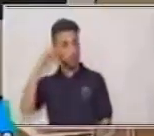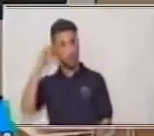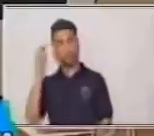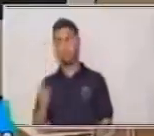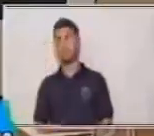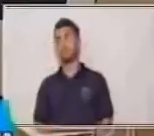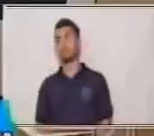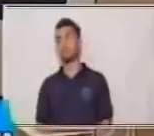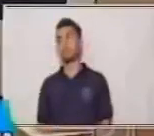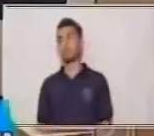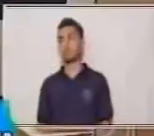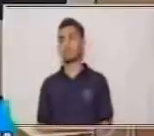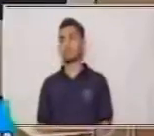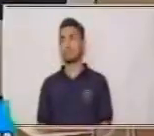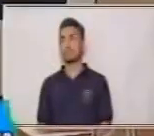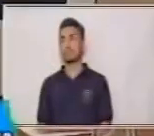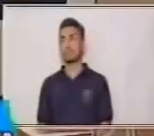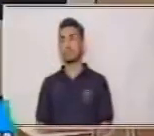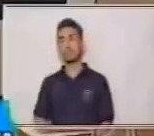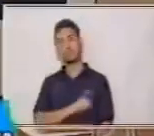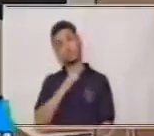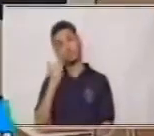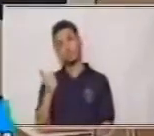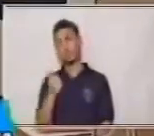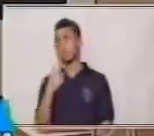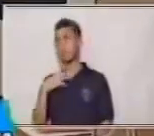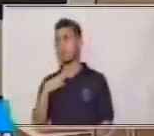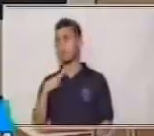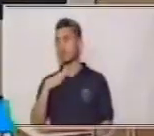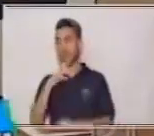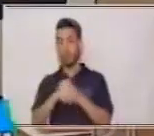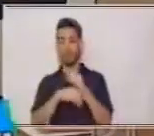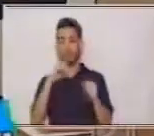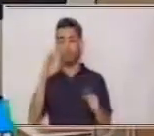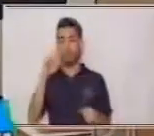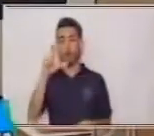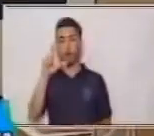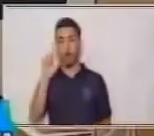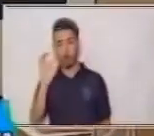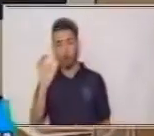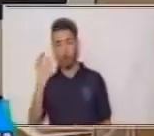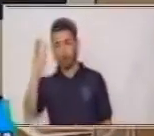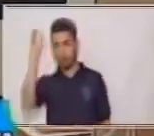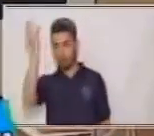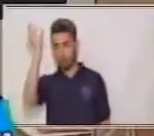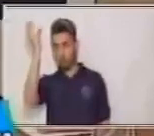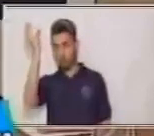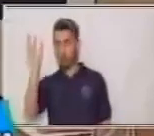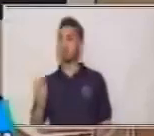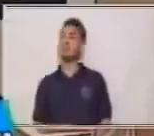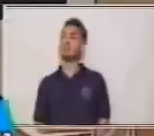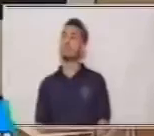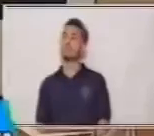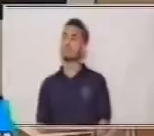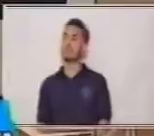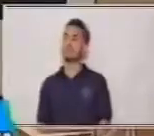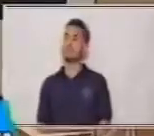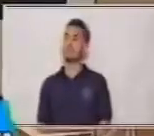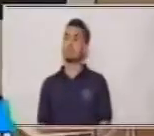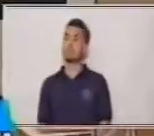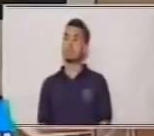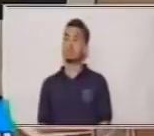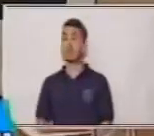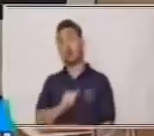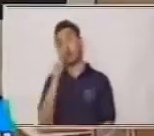¿Sí? Muy bien. Después tenía foco. ¿Qué otra palabra tenía? No lo recuerdo.